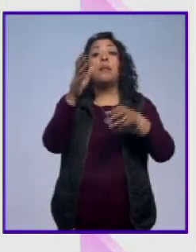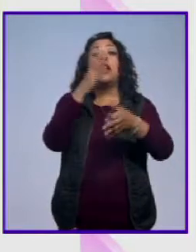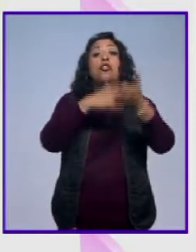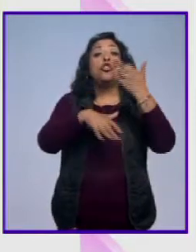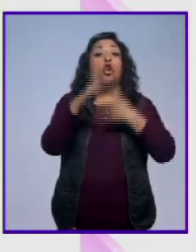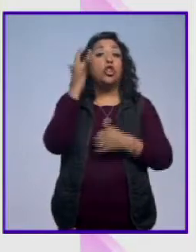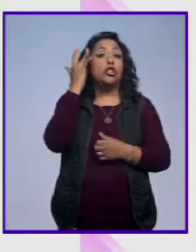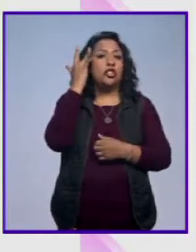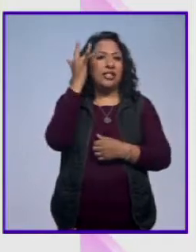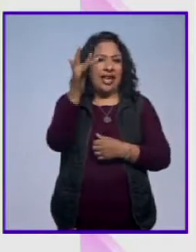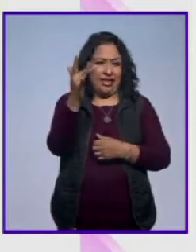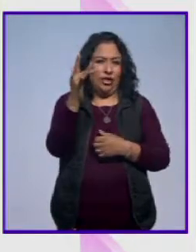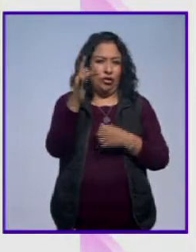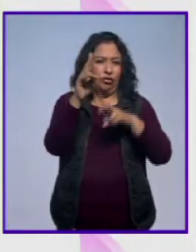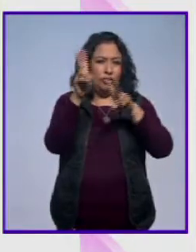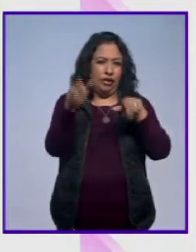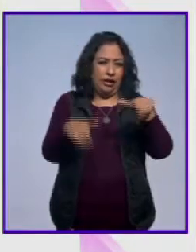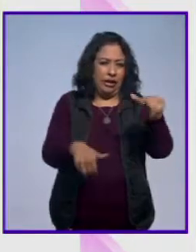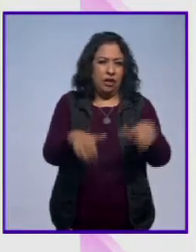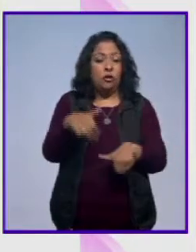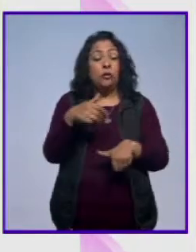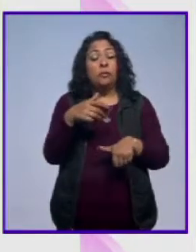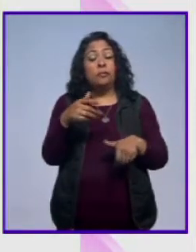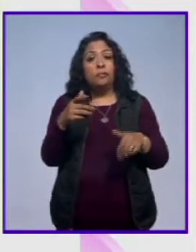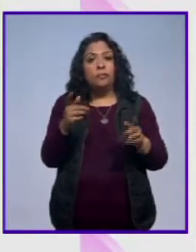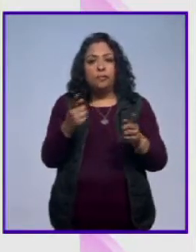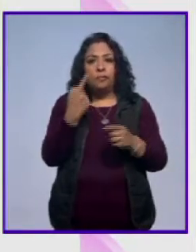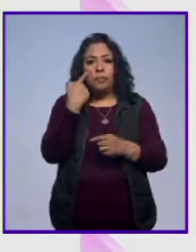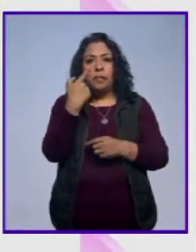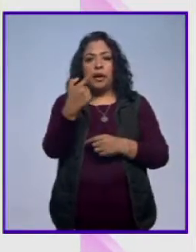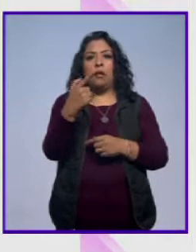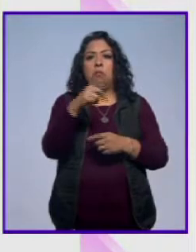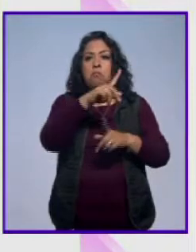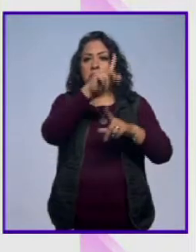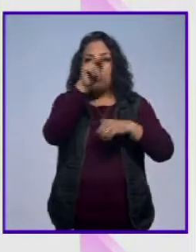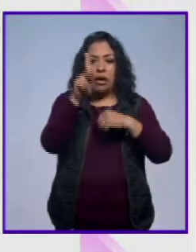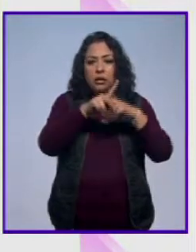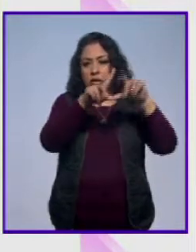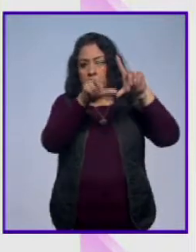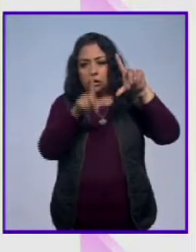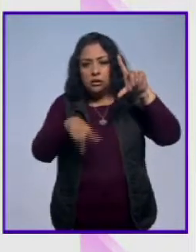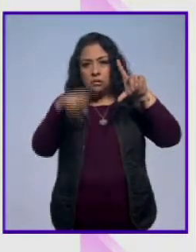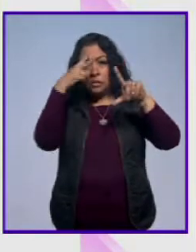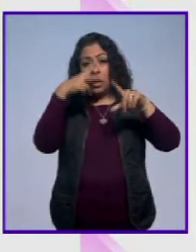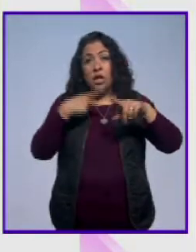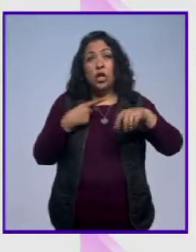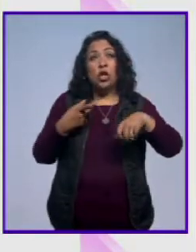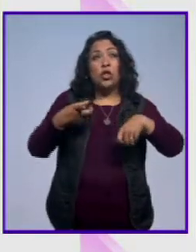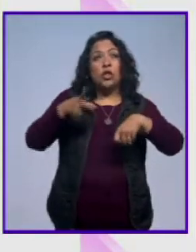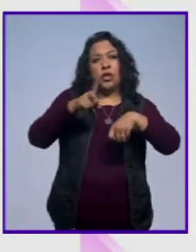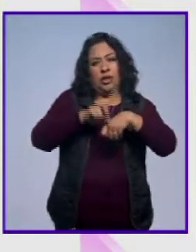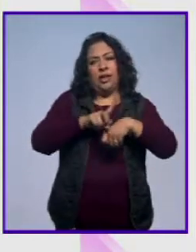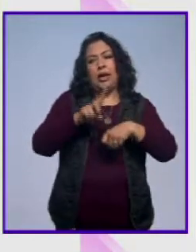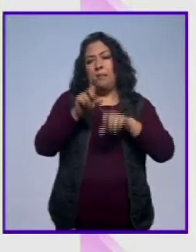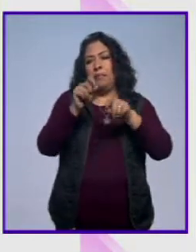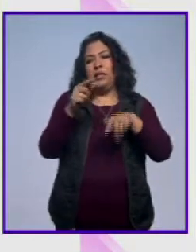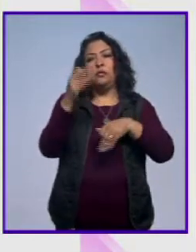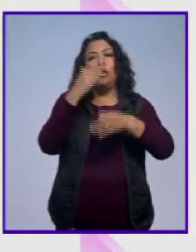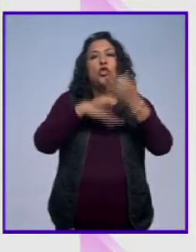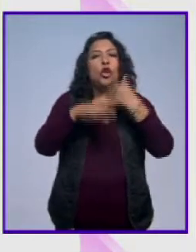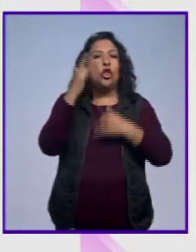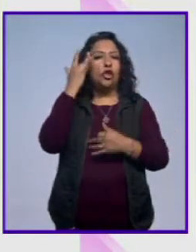Todos Santos que nos enfrenta a un país, a un México, donde el día justamente de todos los santos,